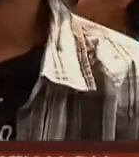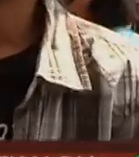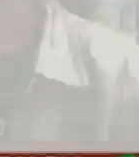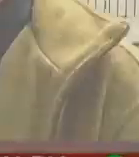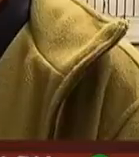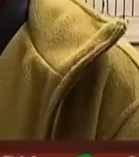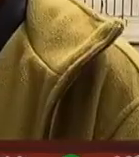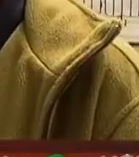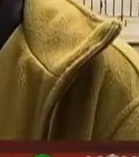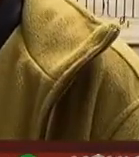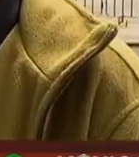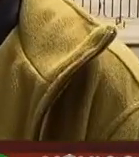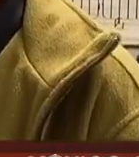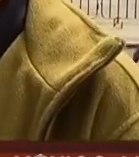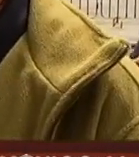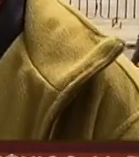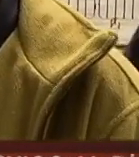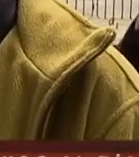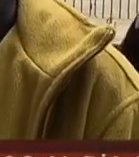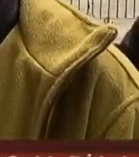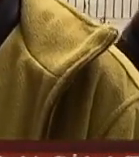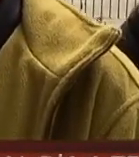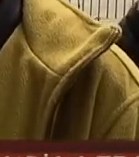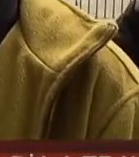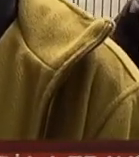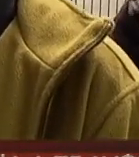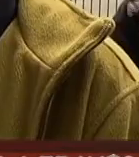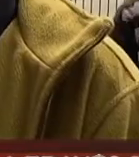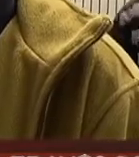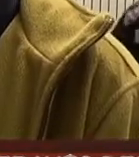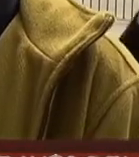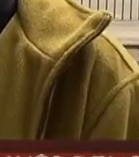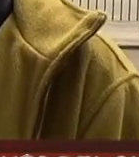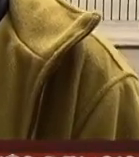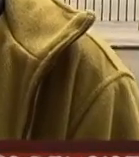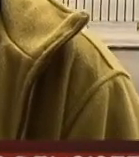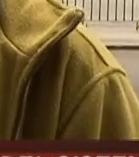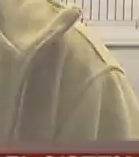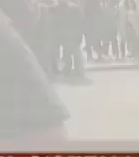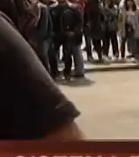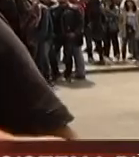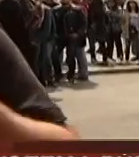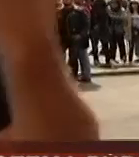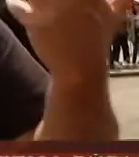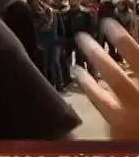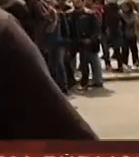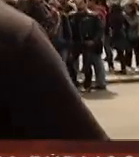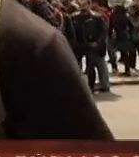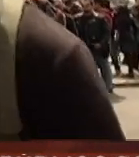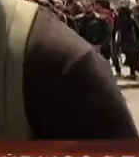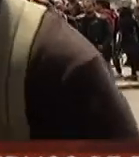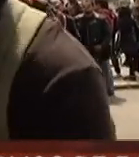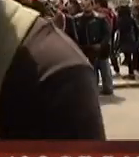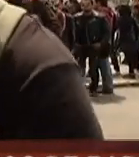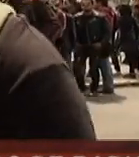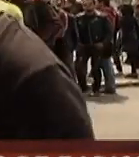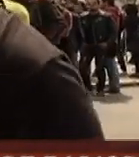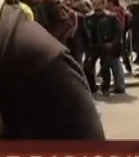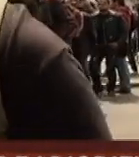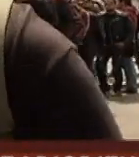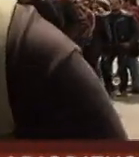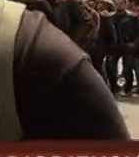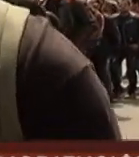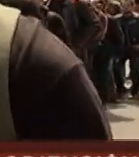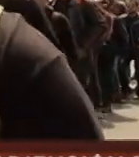perder Desde siempre los vi hace 20 años 20 y tantos años y desde entonces Me trae recuerdos de mi vida desde mi infancia